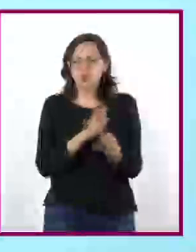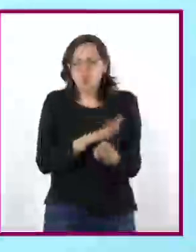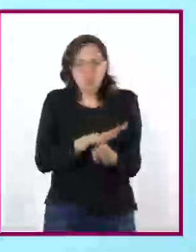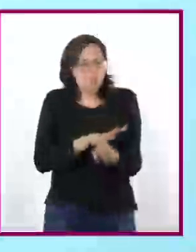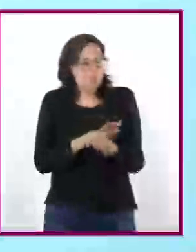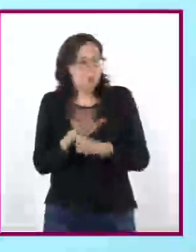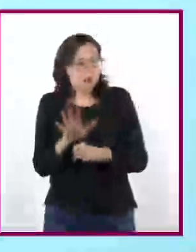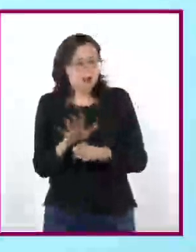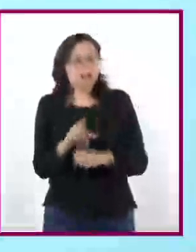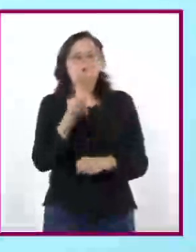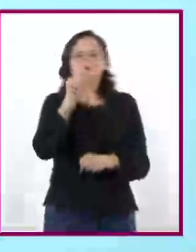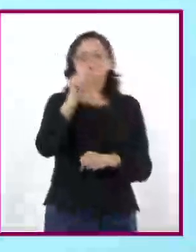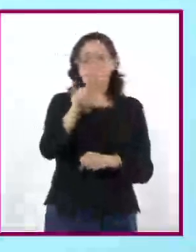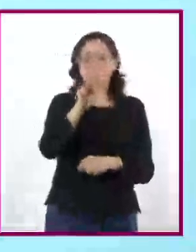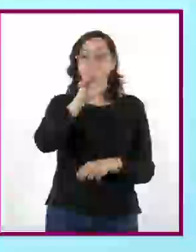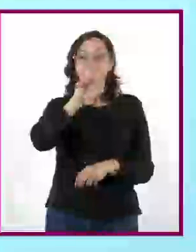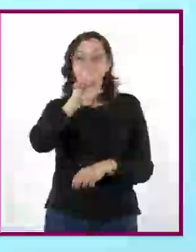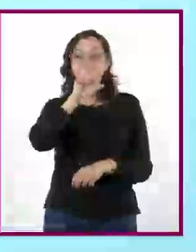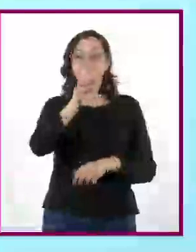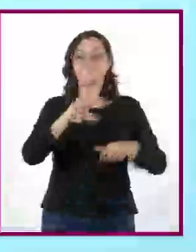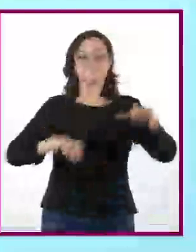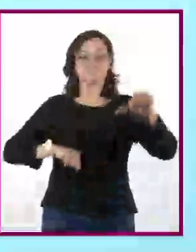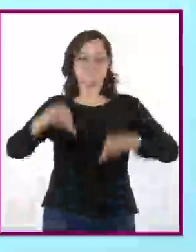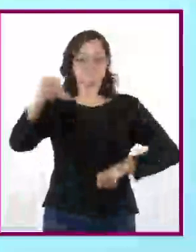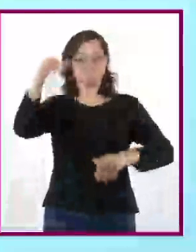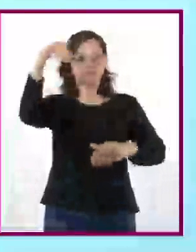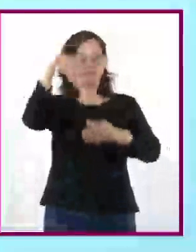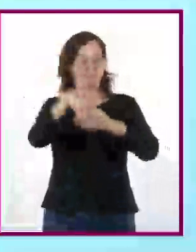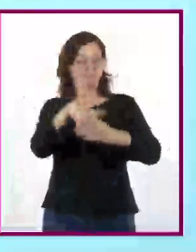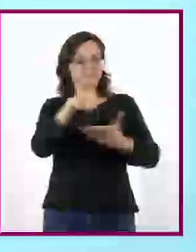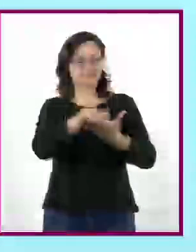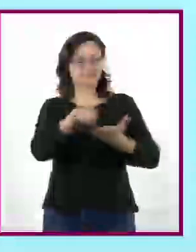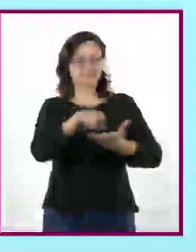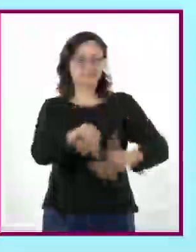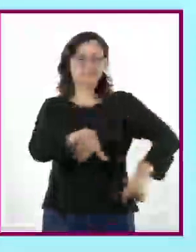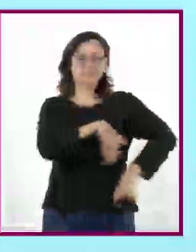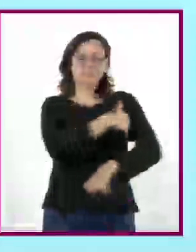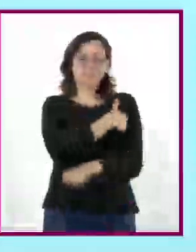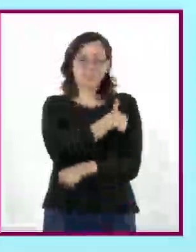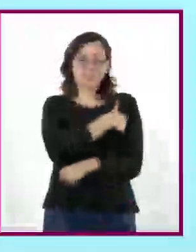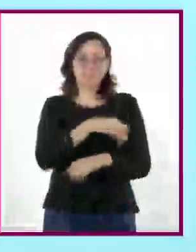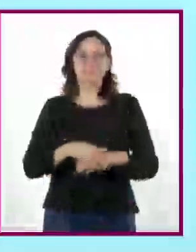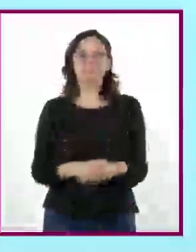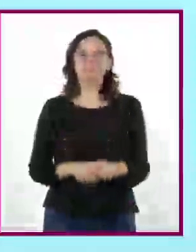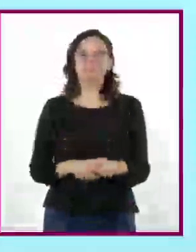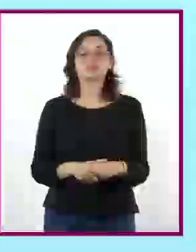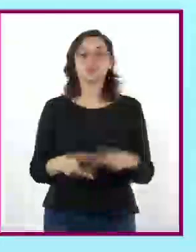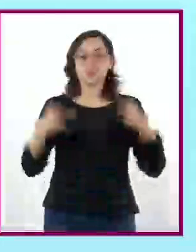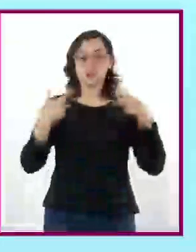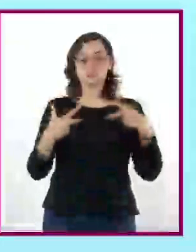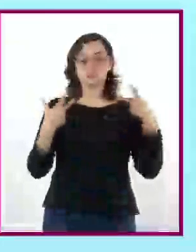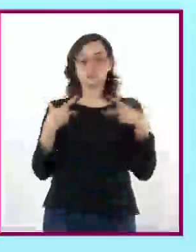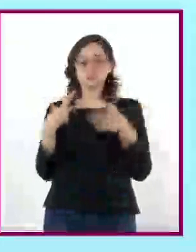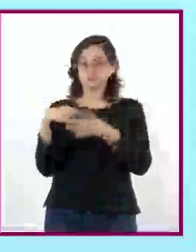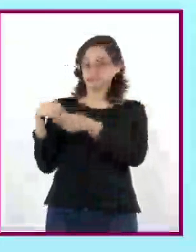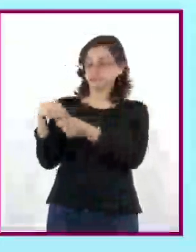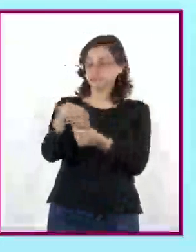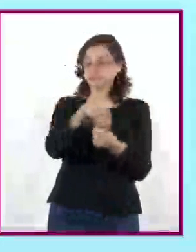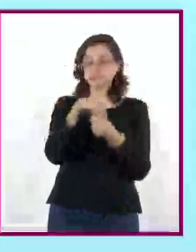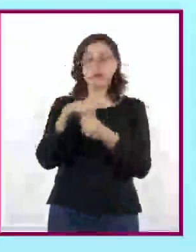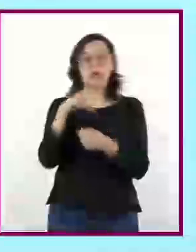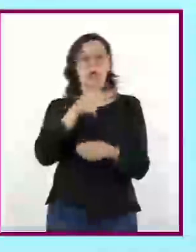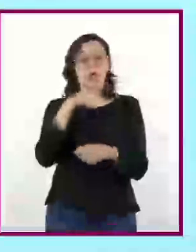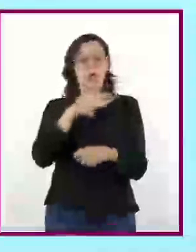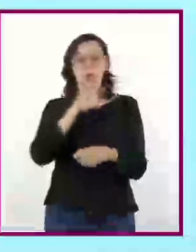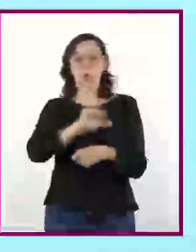preguntas e incorporen las respuestas en su carpeta de experiencias. Además de la sobrepoblación, existen otros